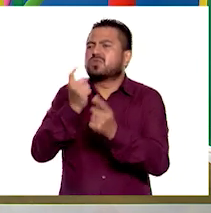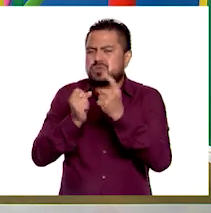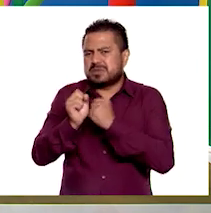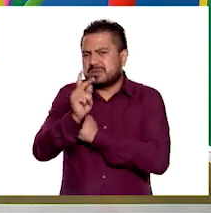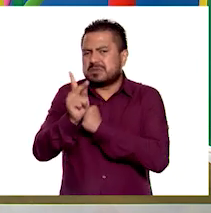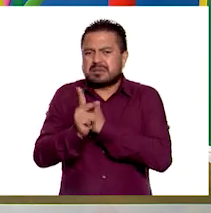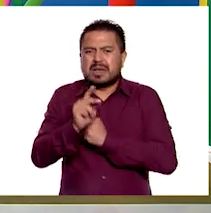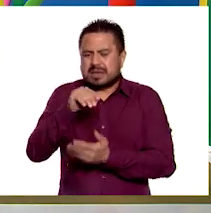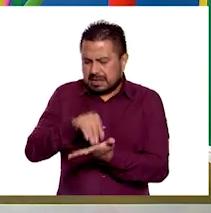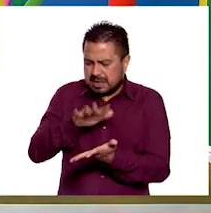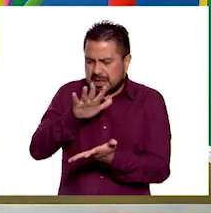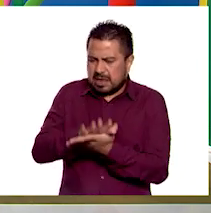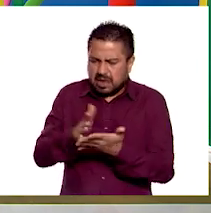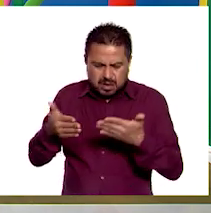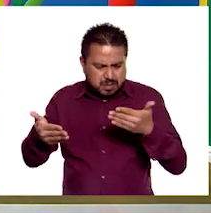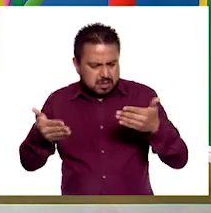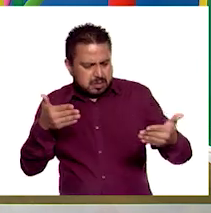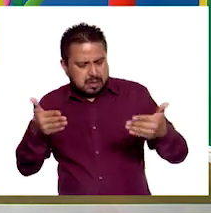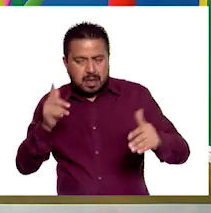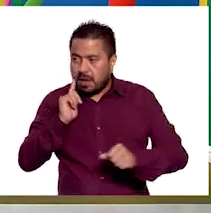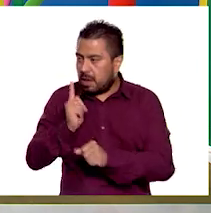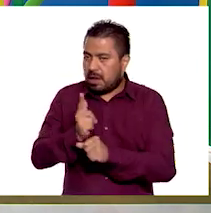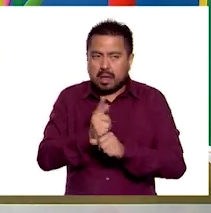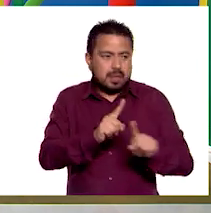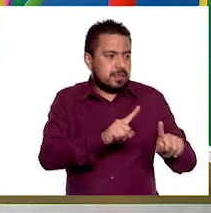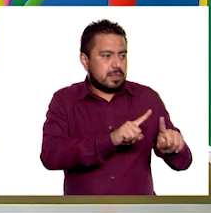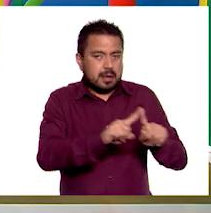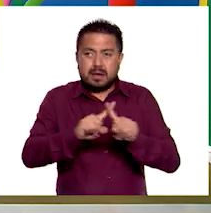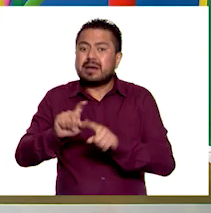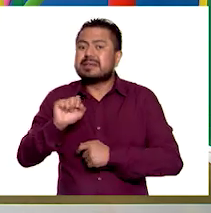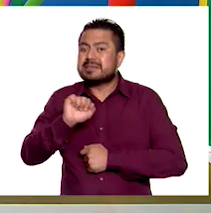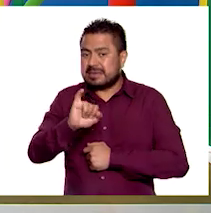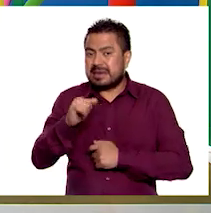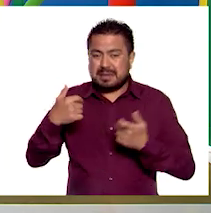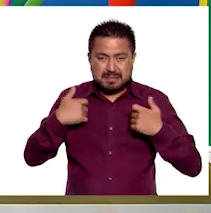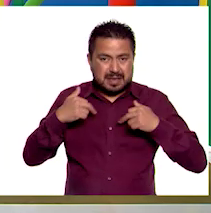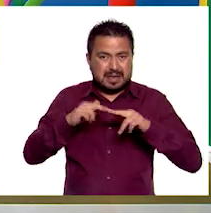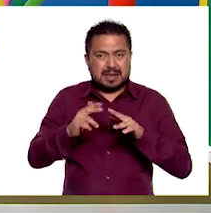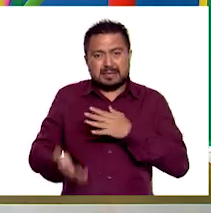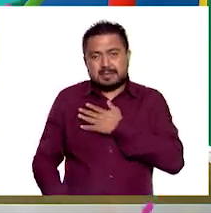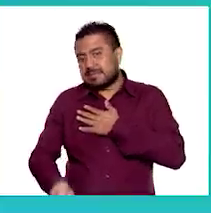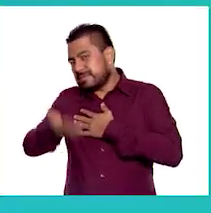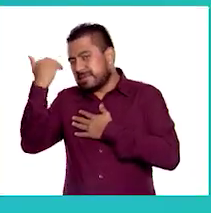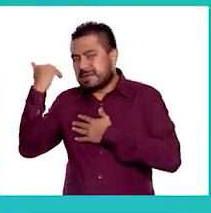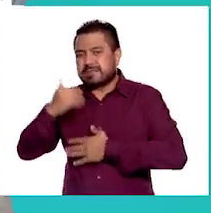para establecer comparaciones y notar diferencias? Sí, maestro. Vamos. Vamos.